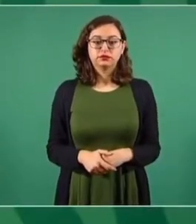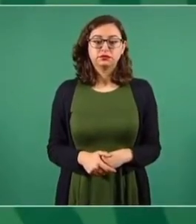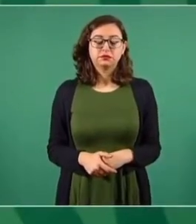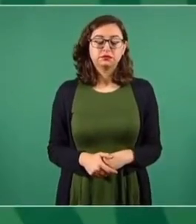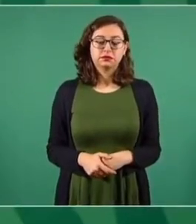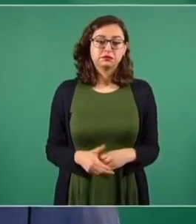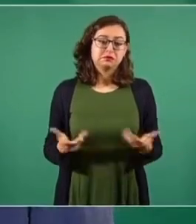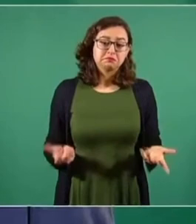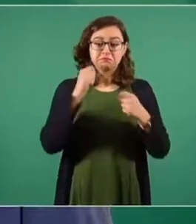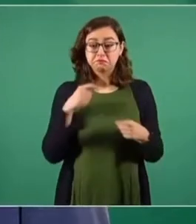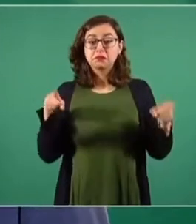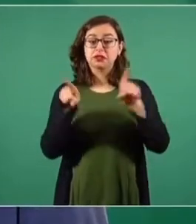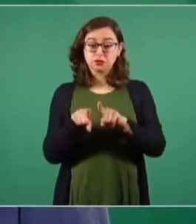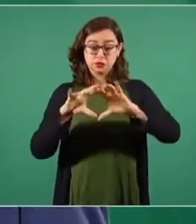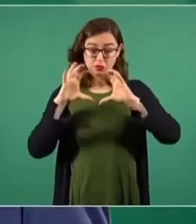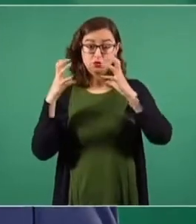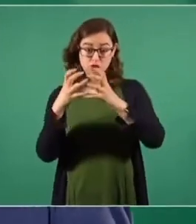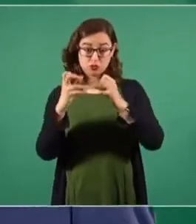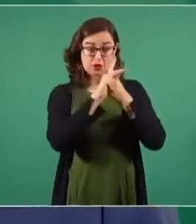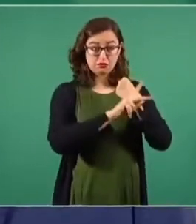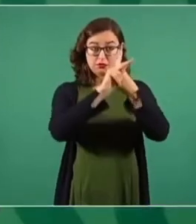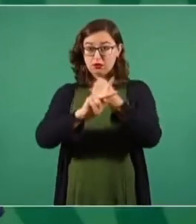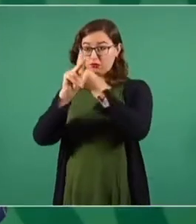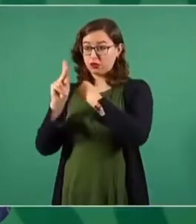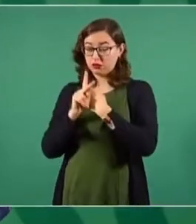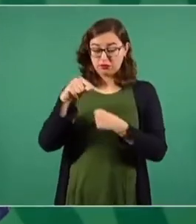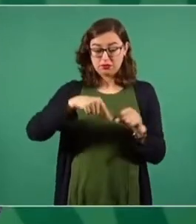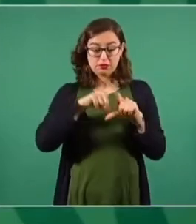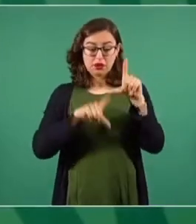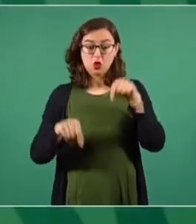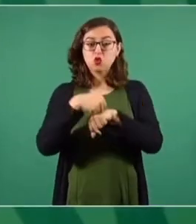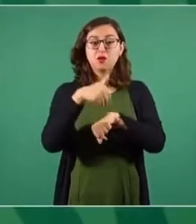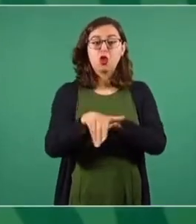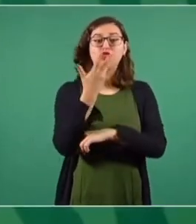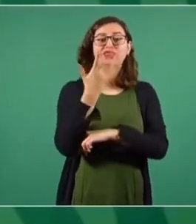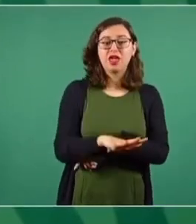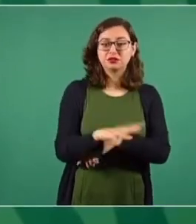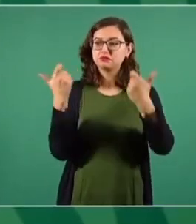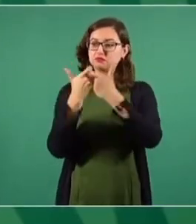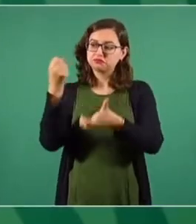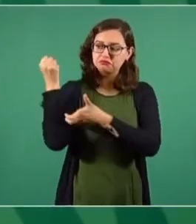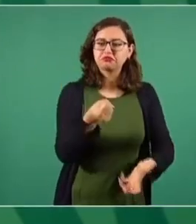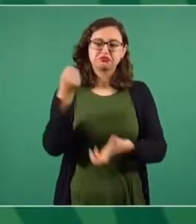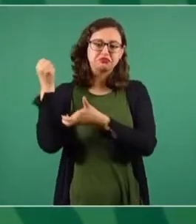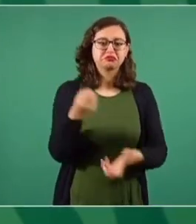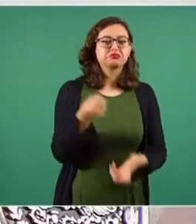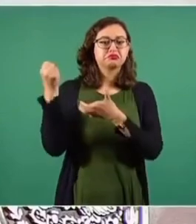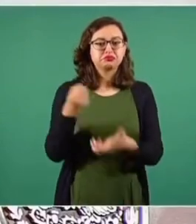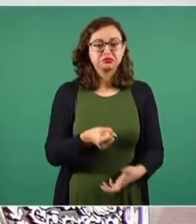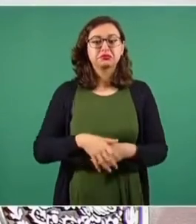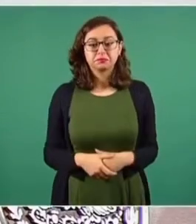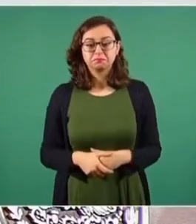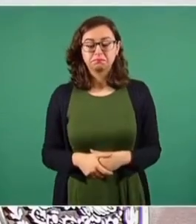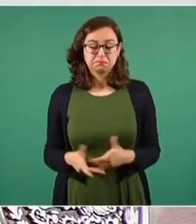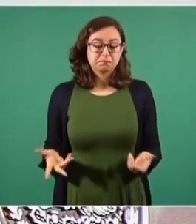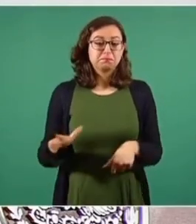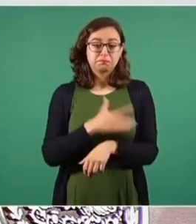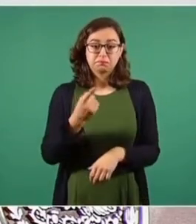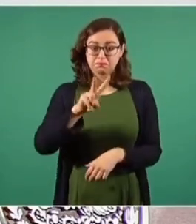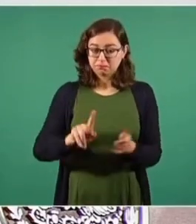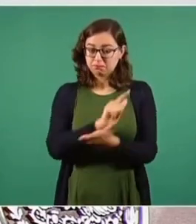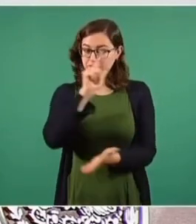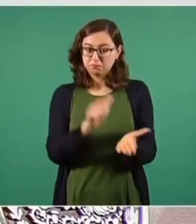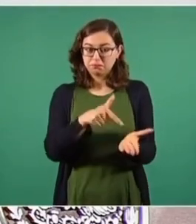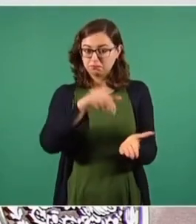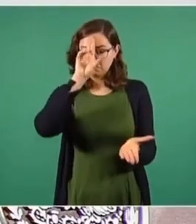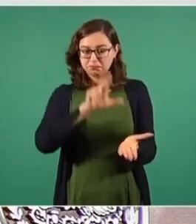de los 10 países en el mundo más atractivos para la inversión. Extranquera, porque hay un auténtico Estado